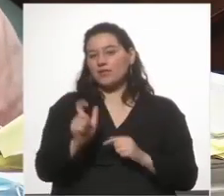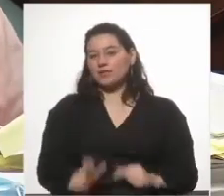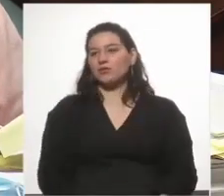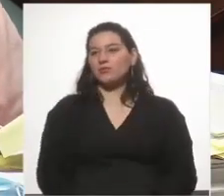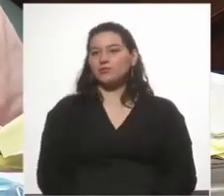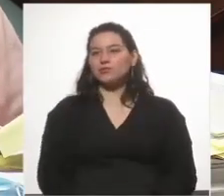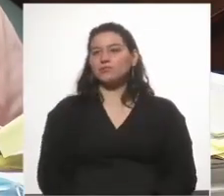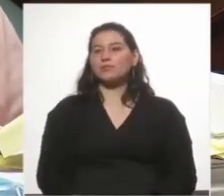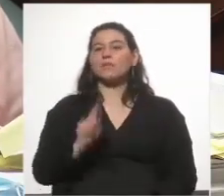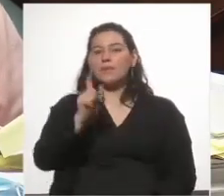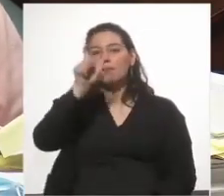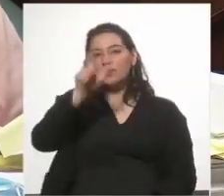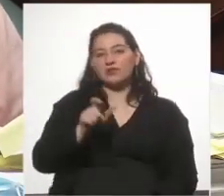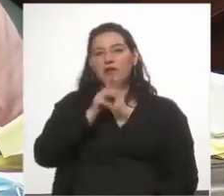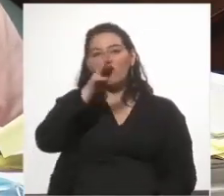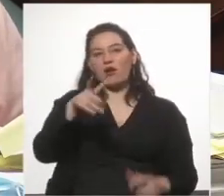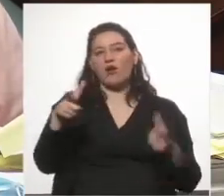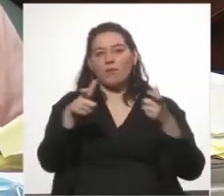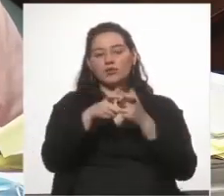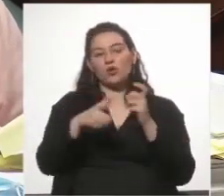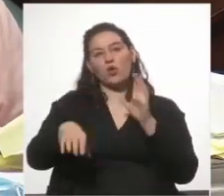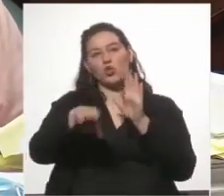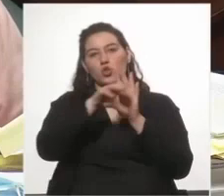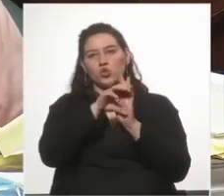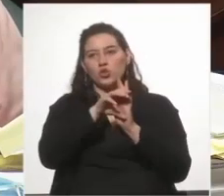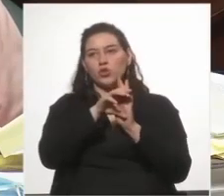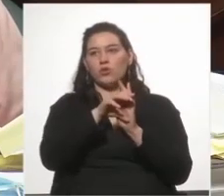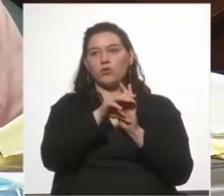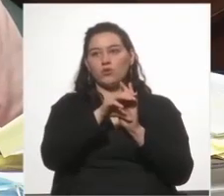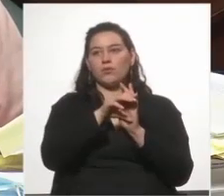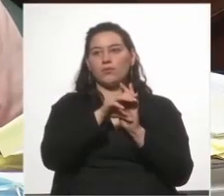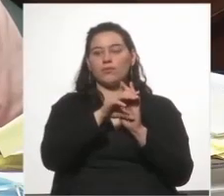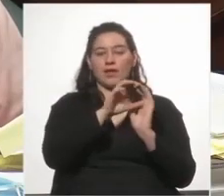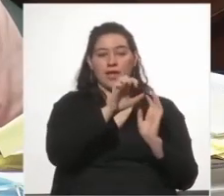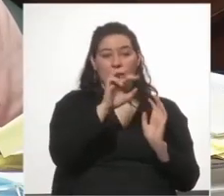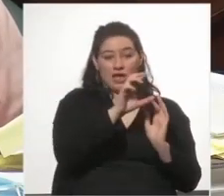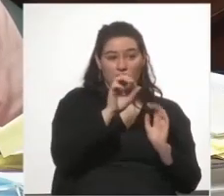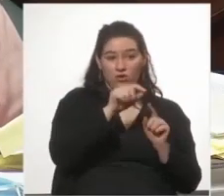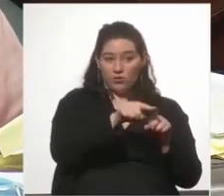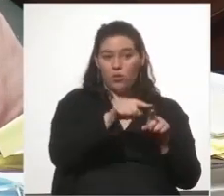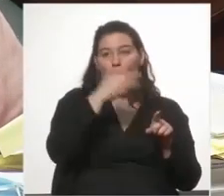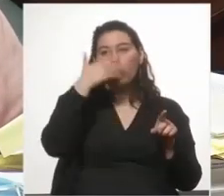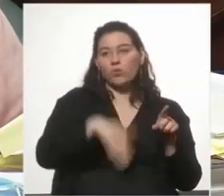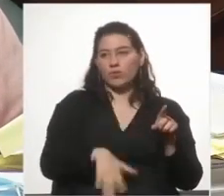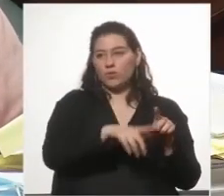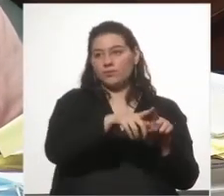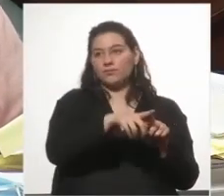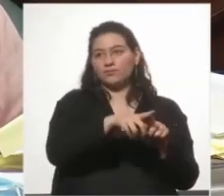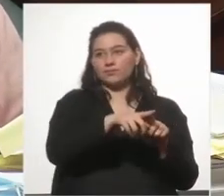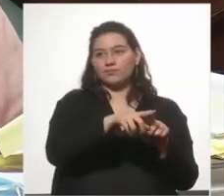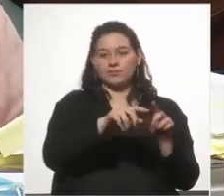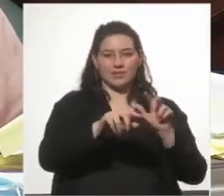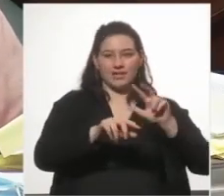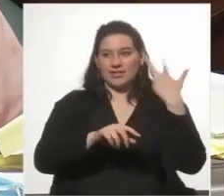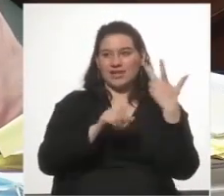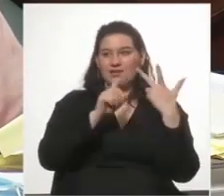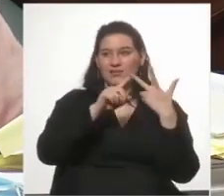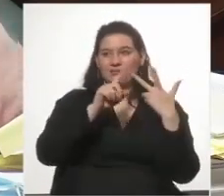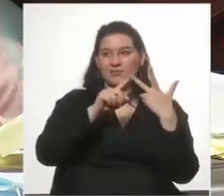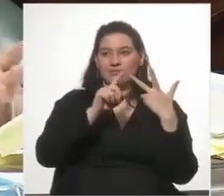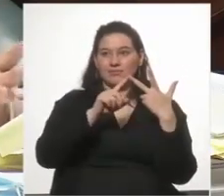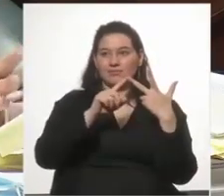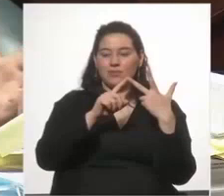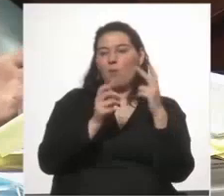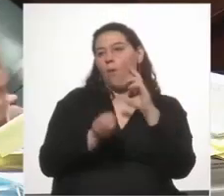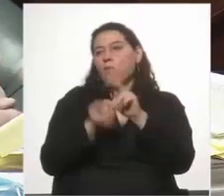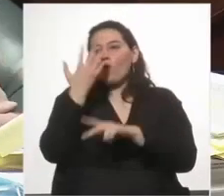que asistió a la Comisión de Constitución cuando el desafuero de Erro fue el último, que es el que tiene la posición más